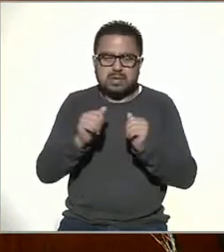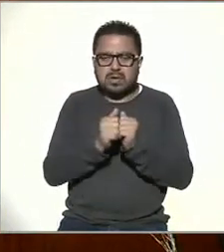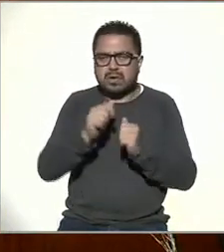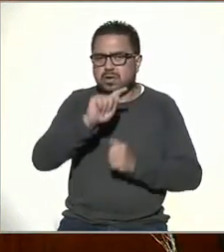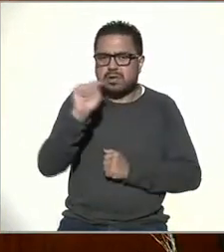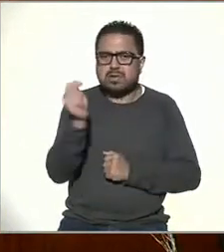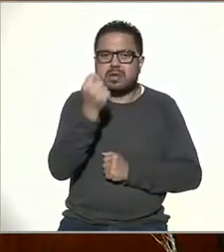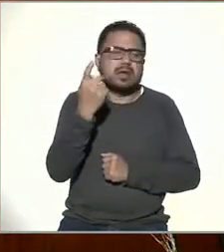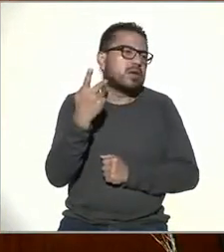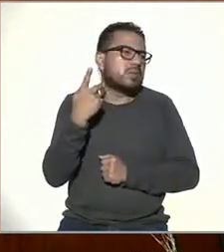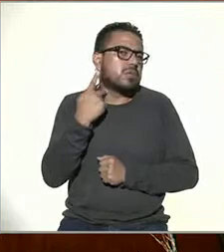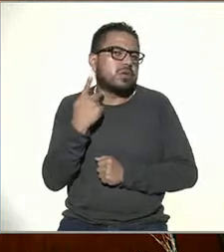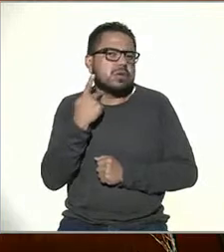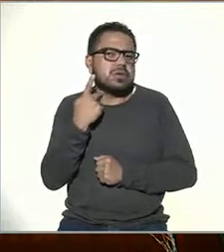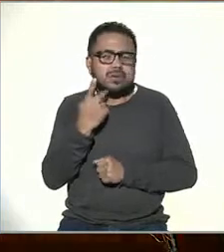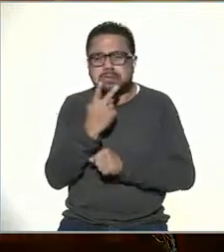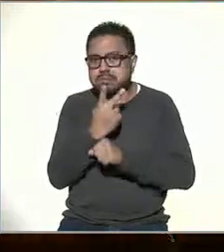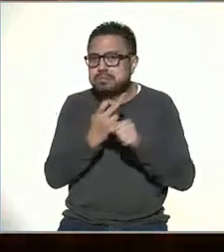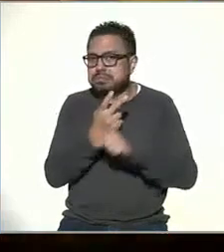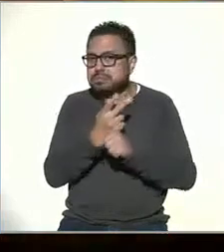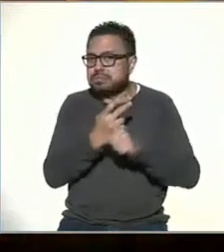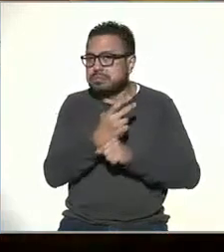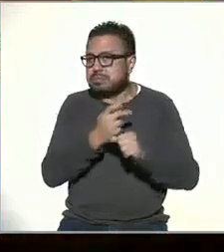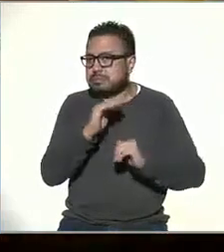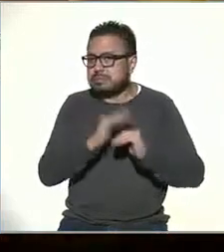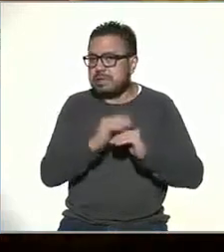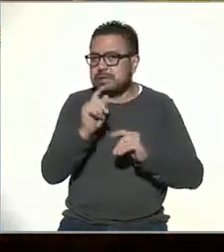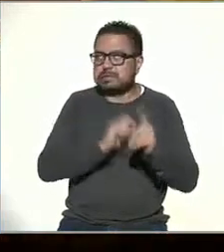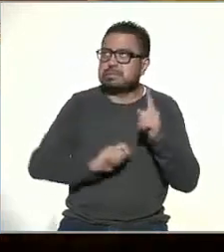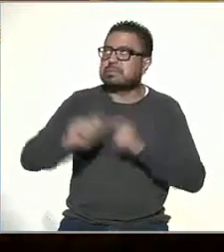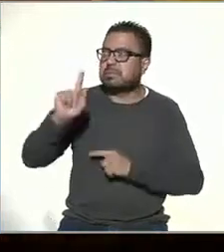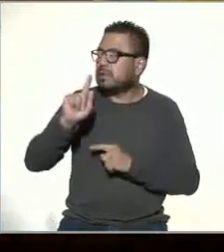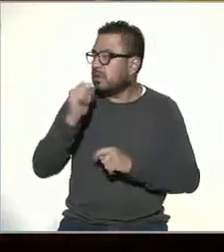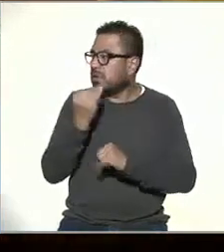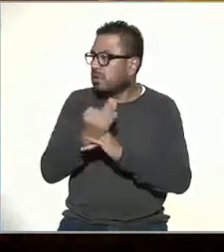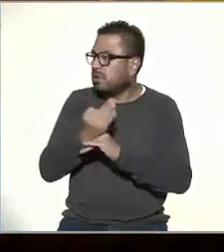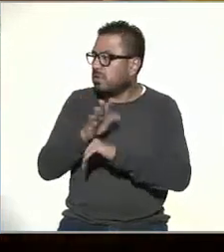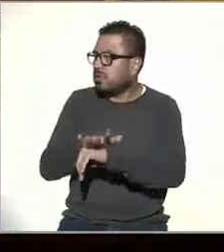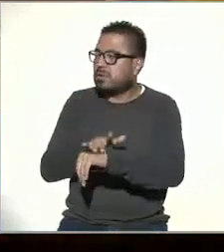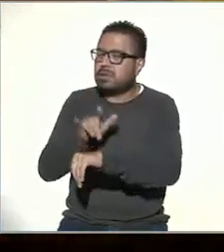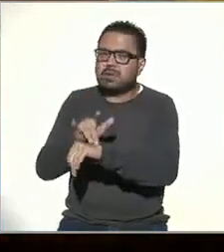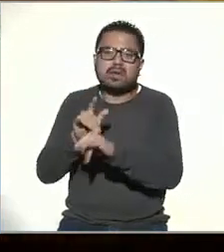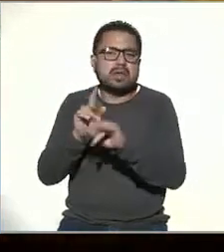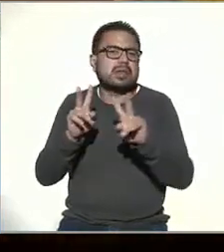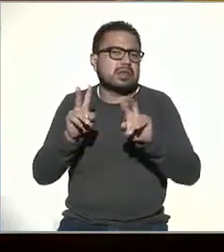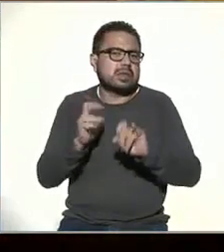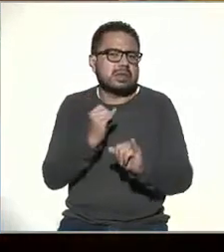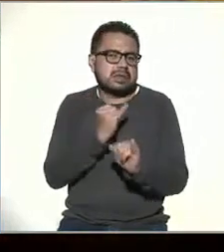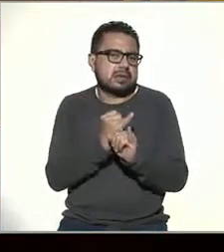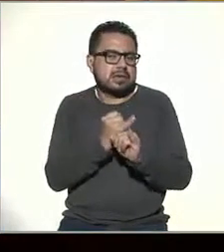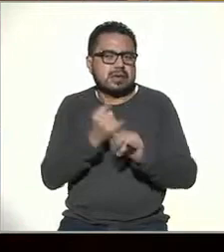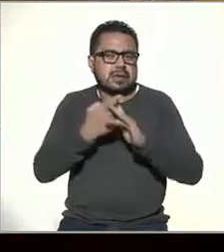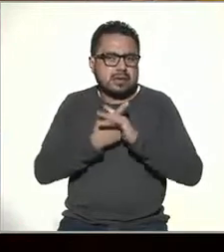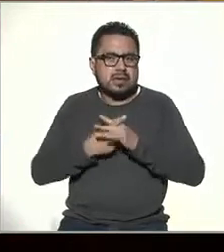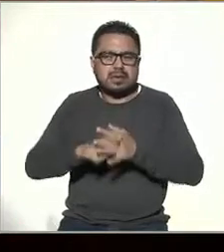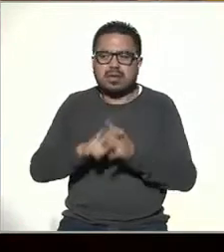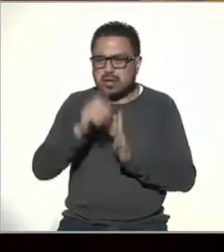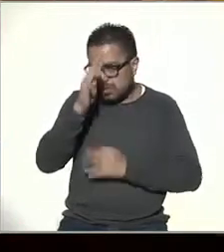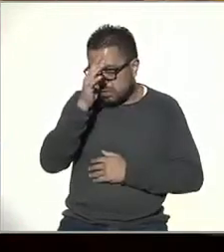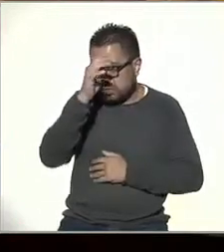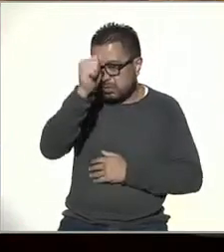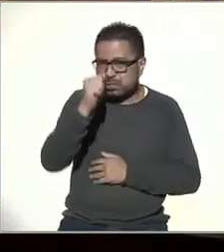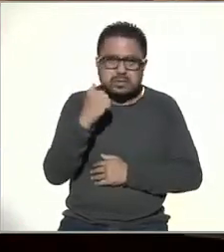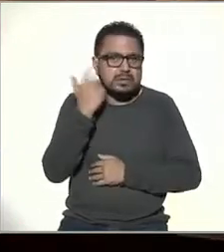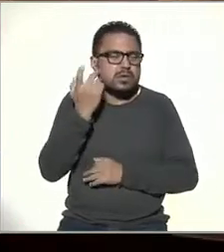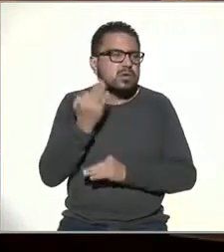tecnopolítica. Así que son invitados de primera para que abordemos este tema de Internet. Internet, empecemos por el concepto, si les